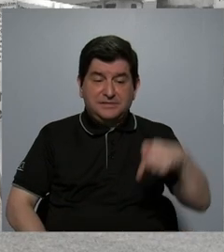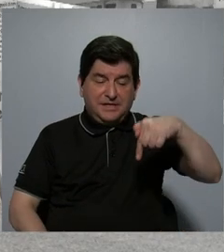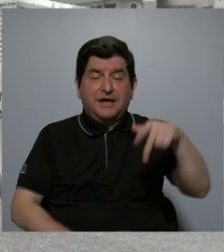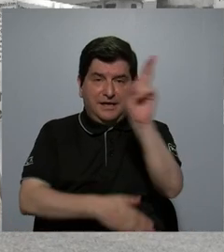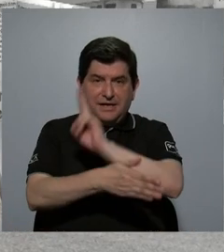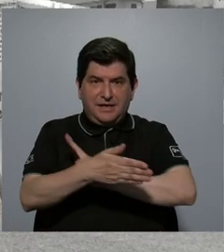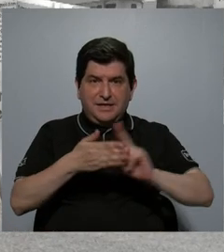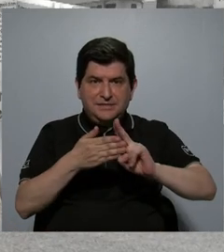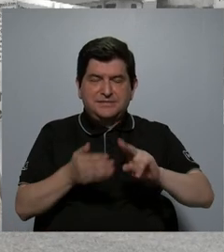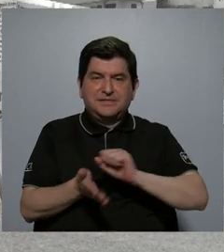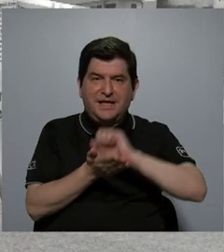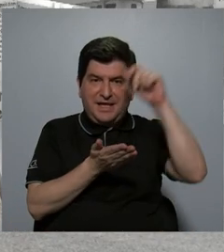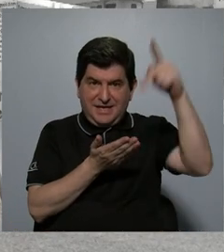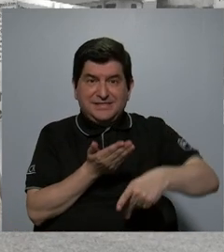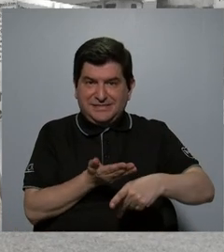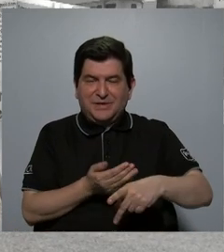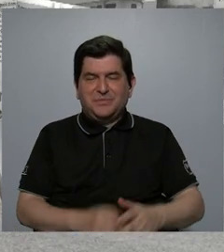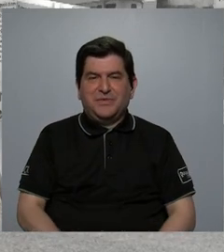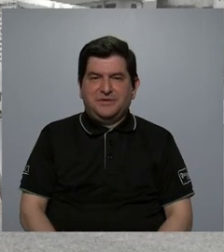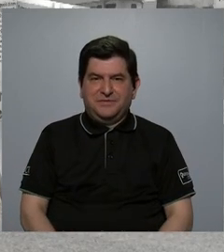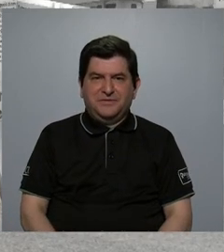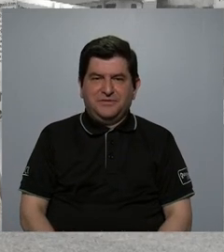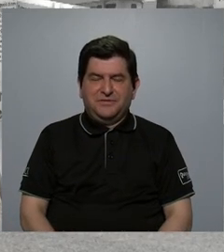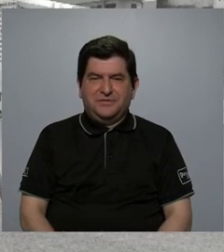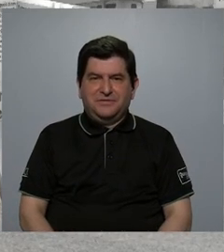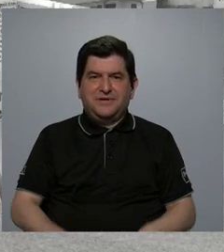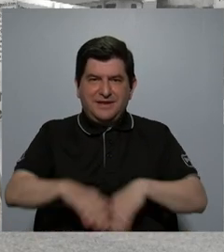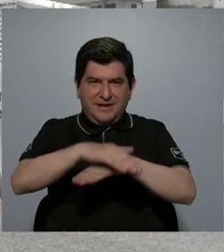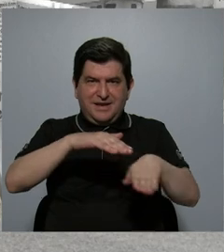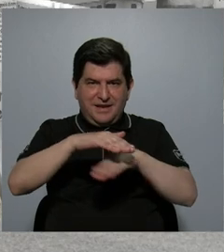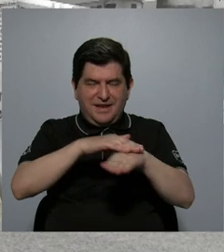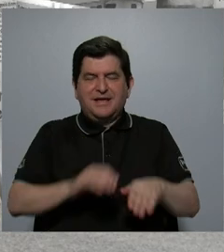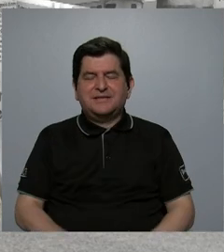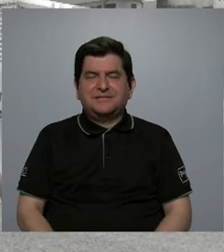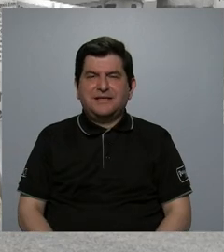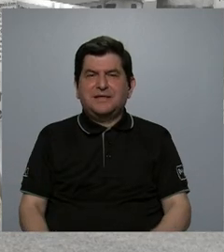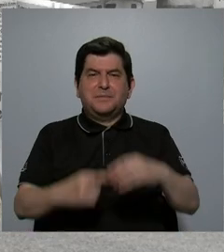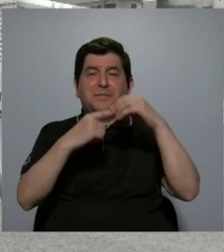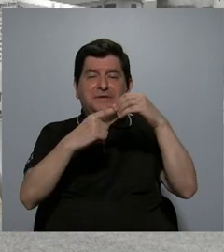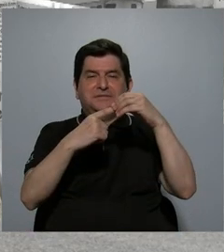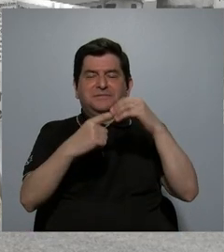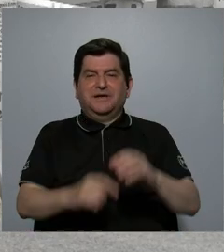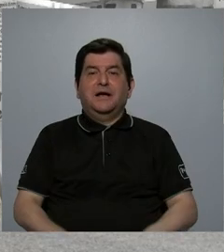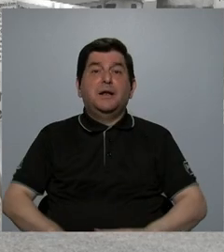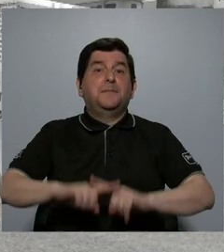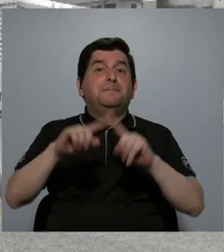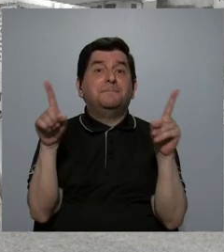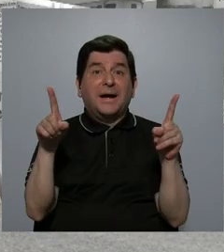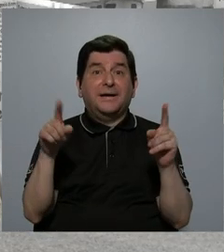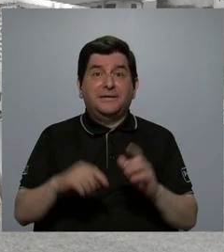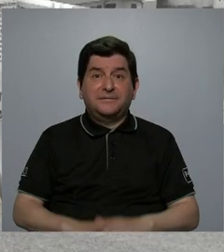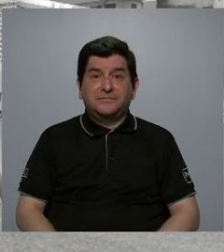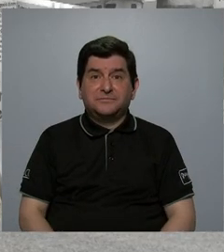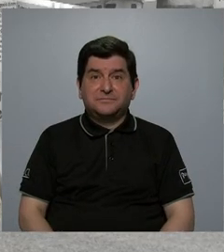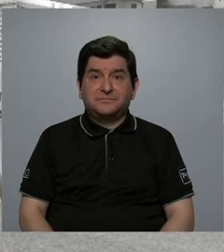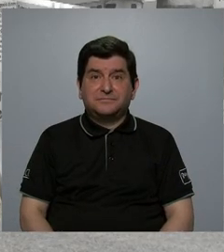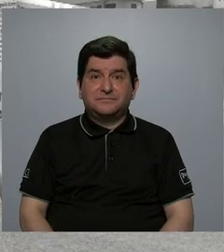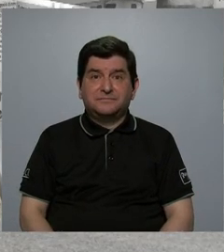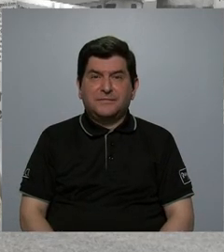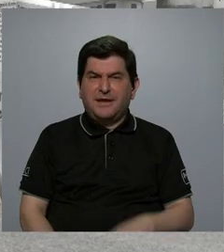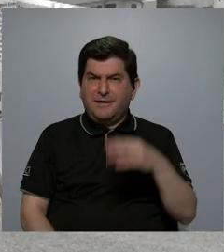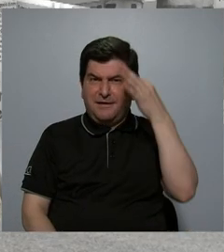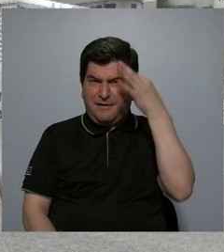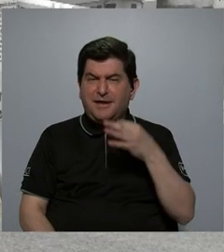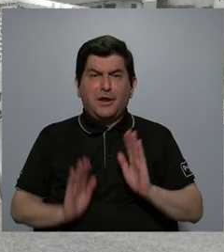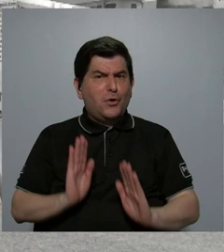universitario en San Pedro, en Montedioca, en donde están ubicadas las instalaciones más grandes. Sin embargo, me